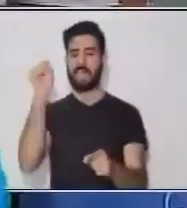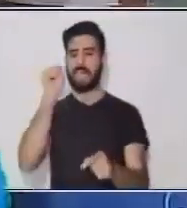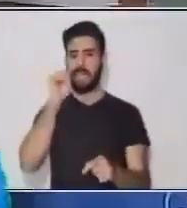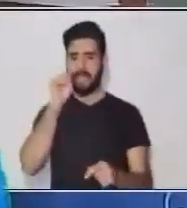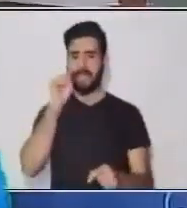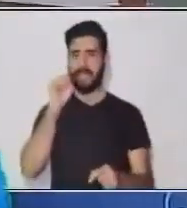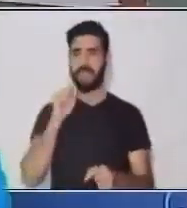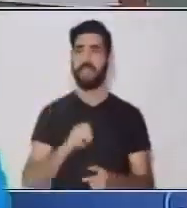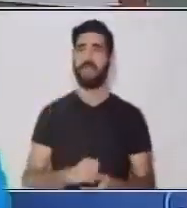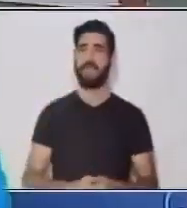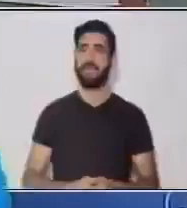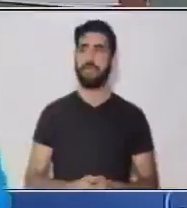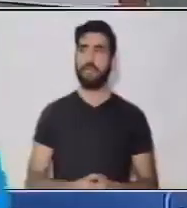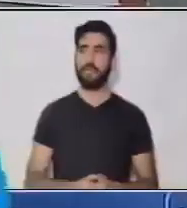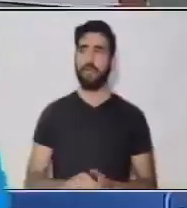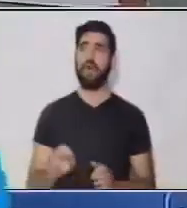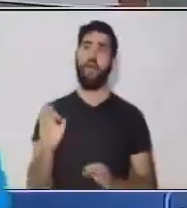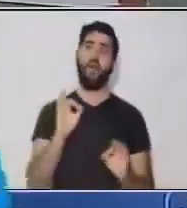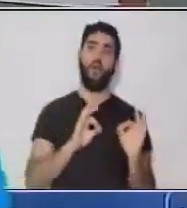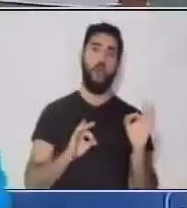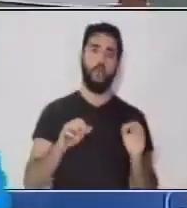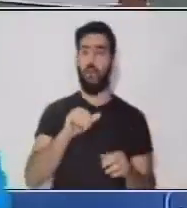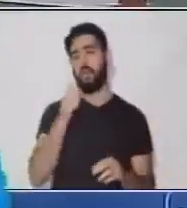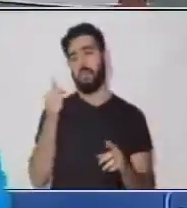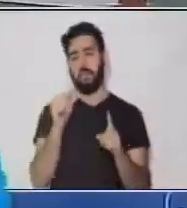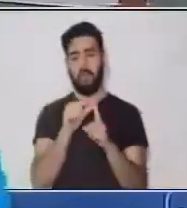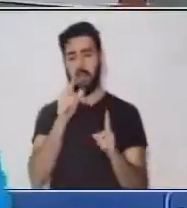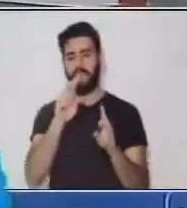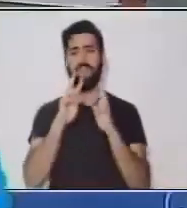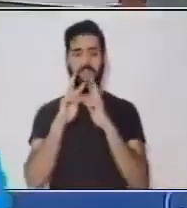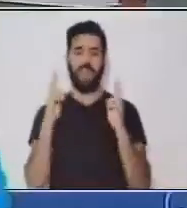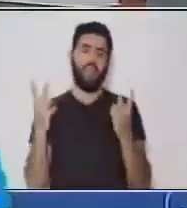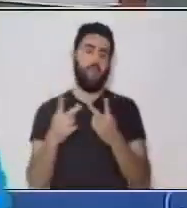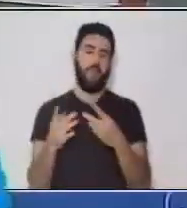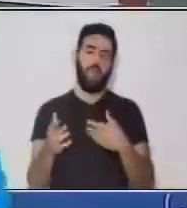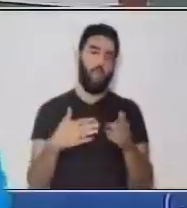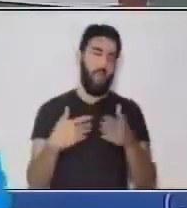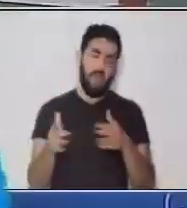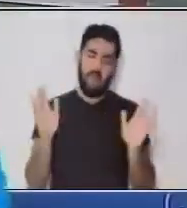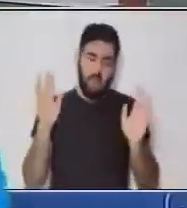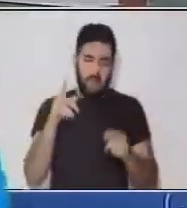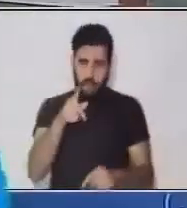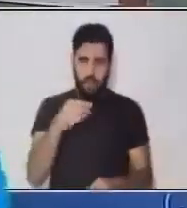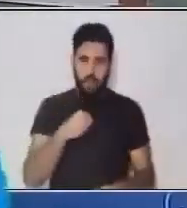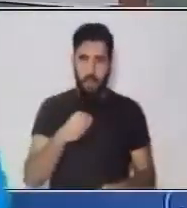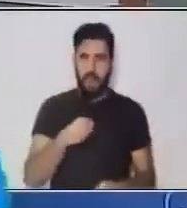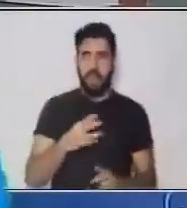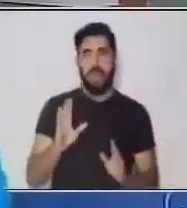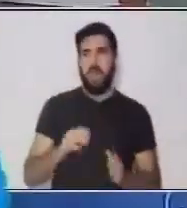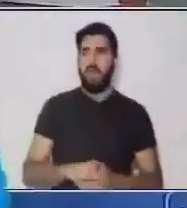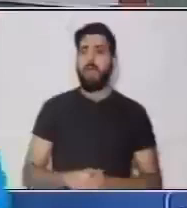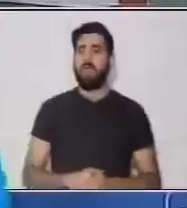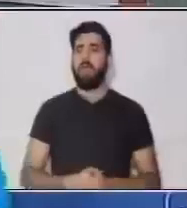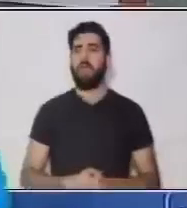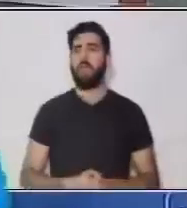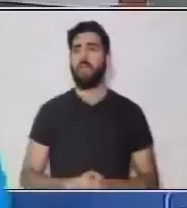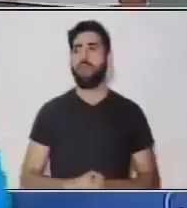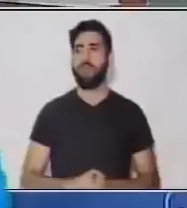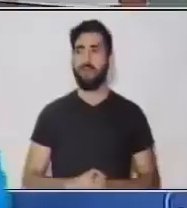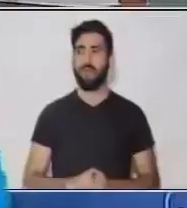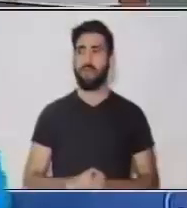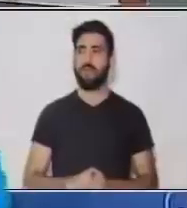O podríamos cambiar otro vegetal, ¿verdad? Porque al final... La función es la misma. Cambió el huerto de...